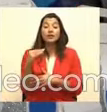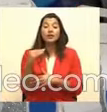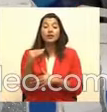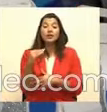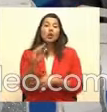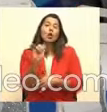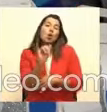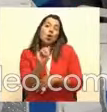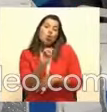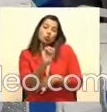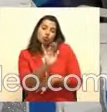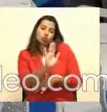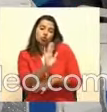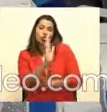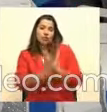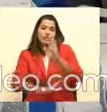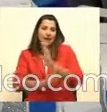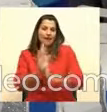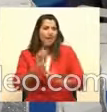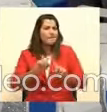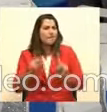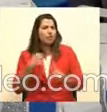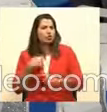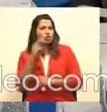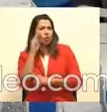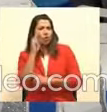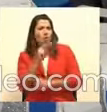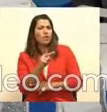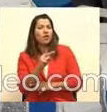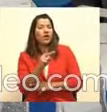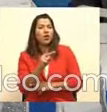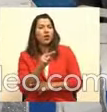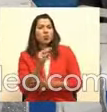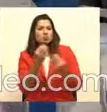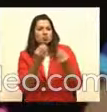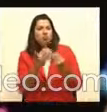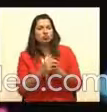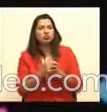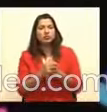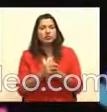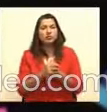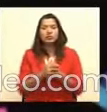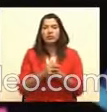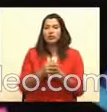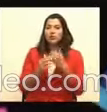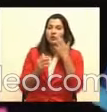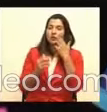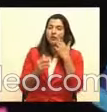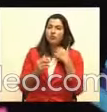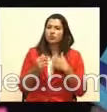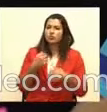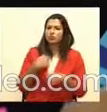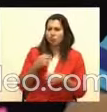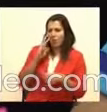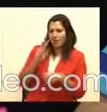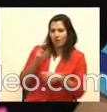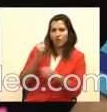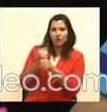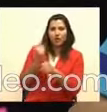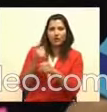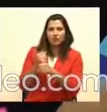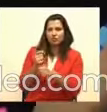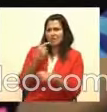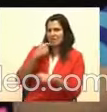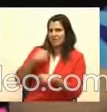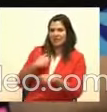como la discapacidad de él, pero yo no lo veo así como tal, porque vieras que él… Si me dice, o sea, yo lo veo él trabajando y usted me dice que tiene